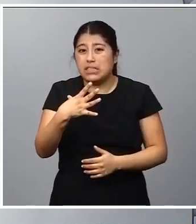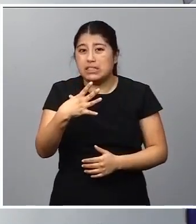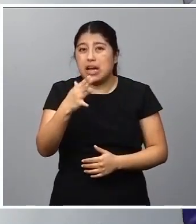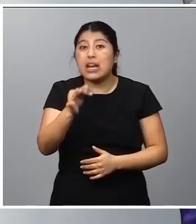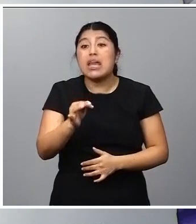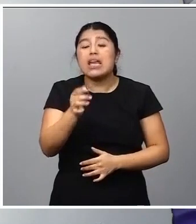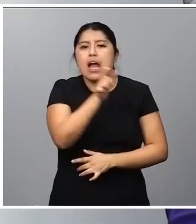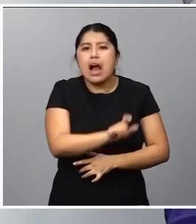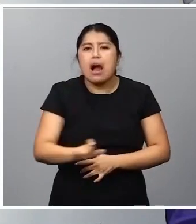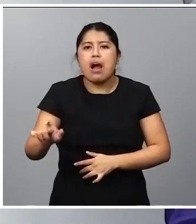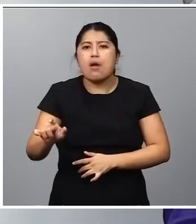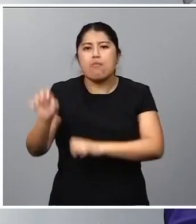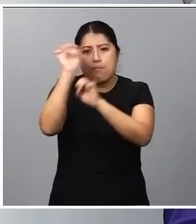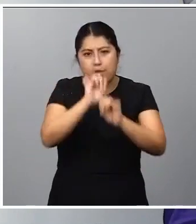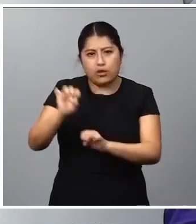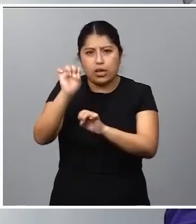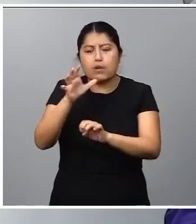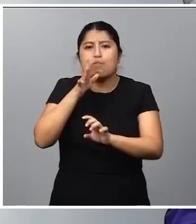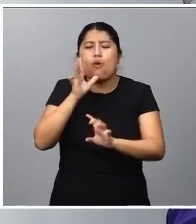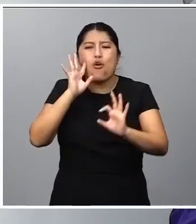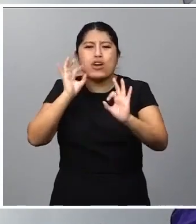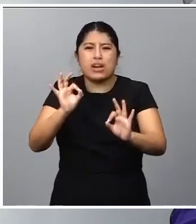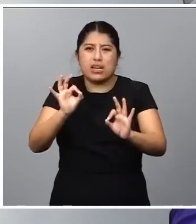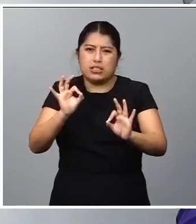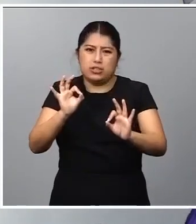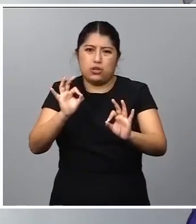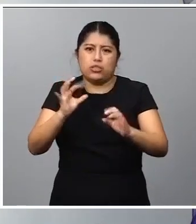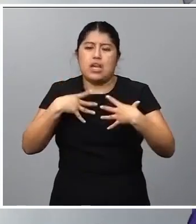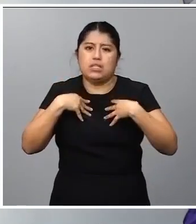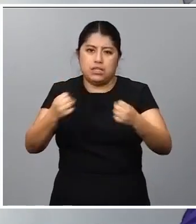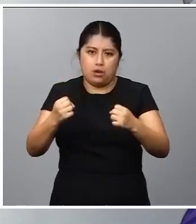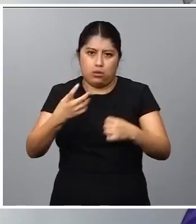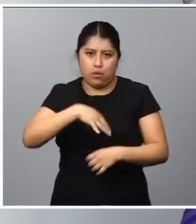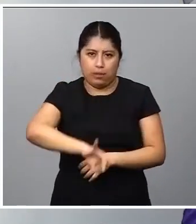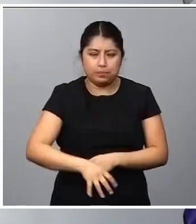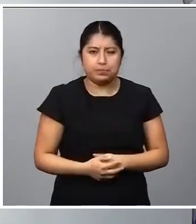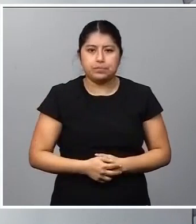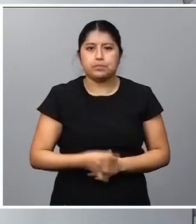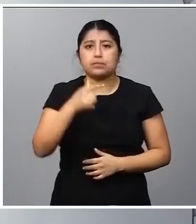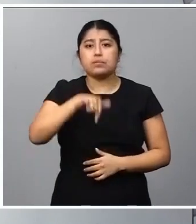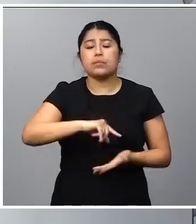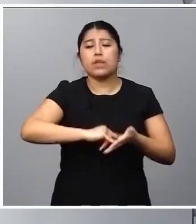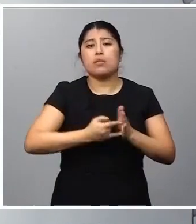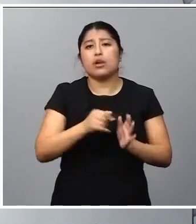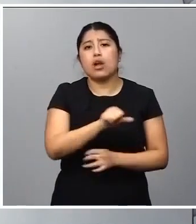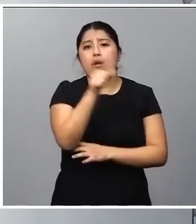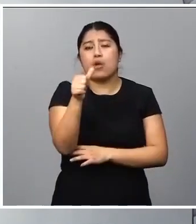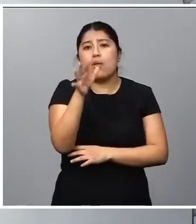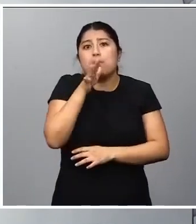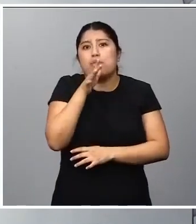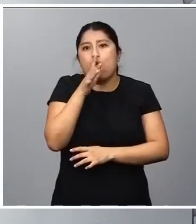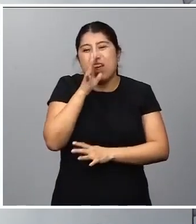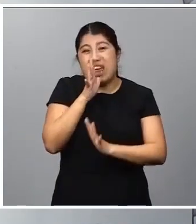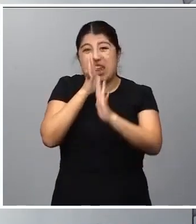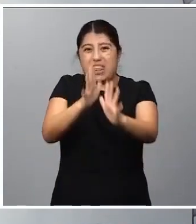proteger a la población frente a los diferentes riesgos y amenazas para la salud. Hoy aprobamos este proyecto que ha estado en espera durante una